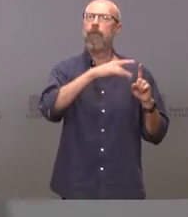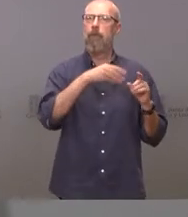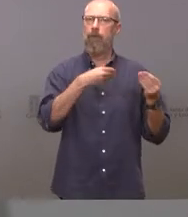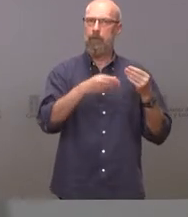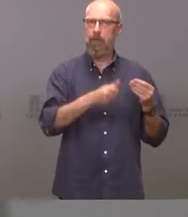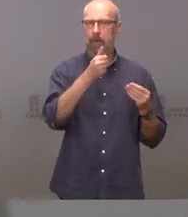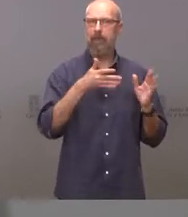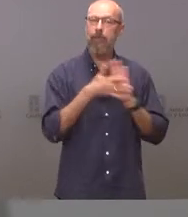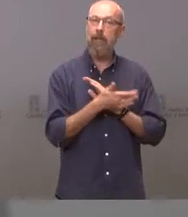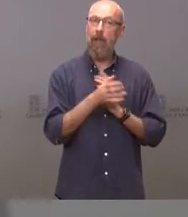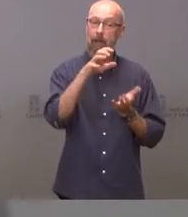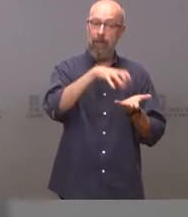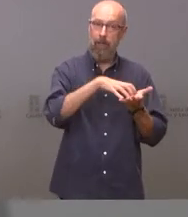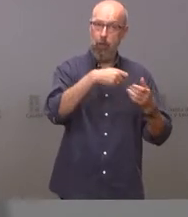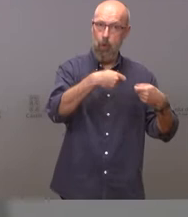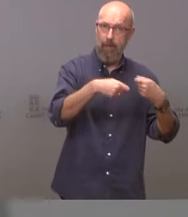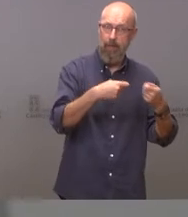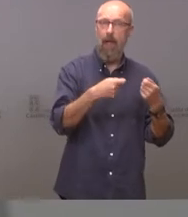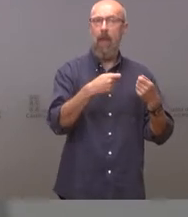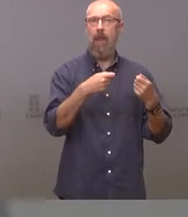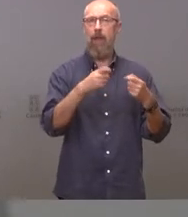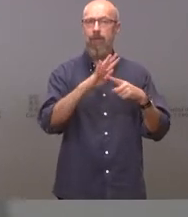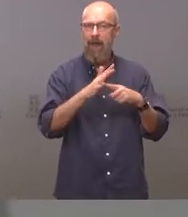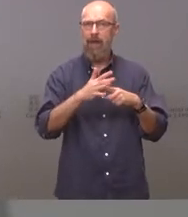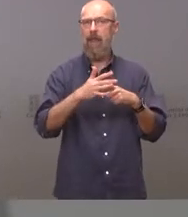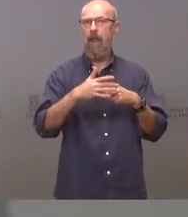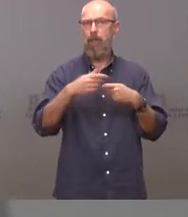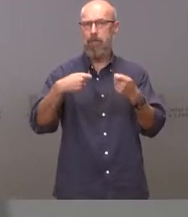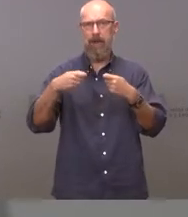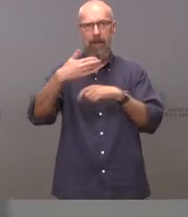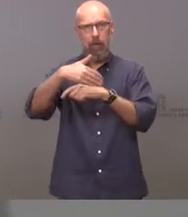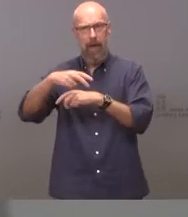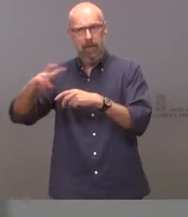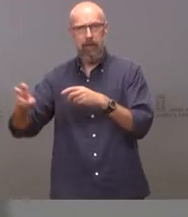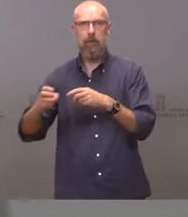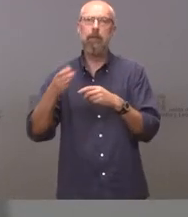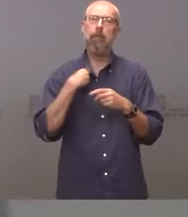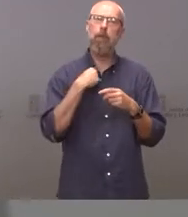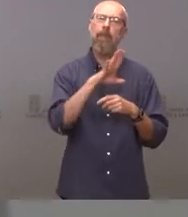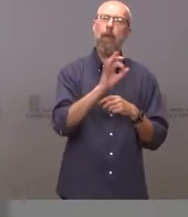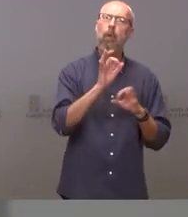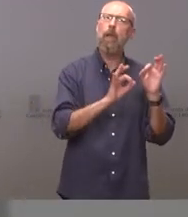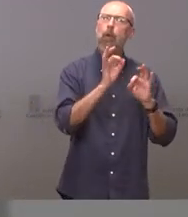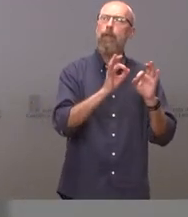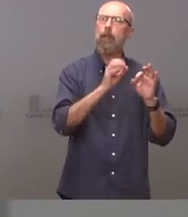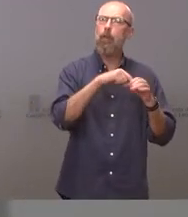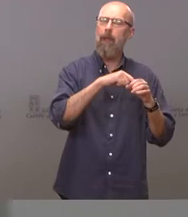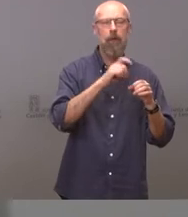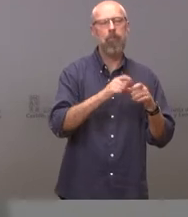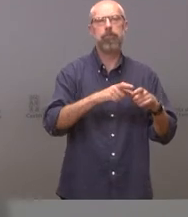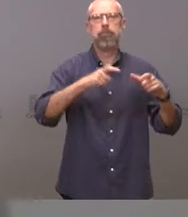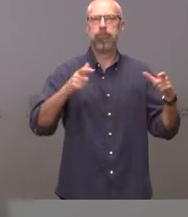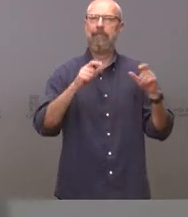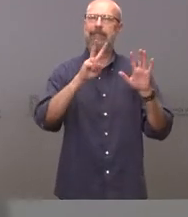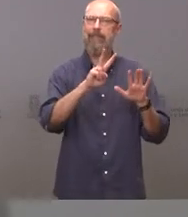comercios, centros comerciales, mercadillos y ferias incrementar el aforo del 50 al 75%, salvo para aquellos establecimientos